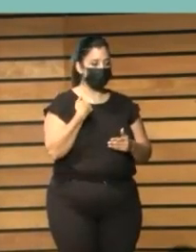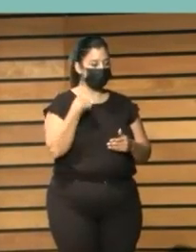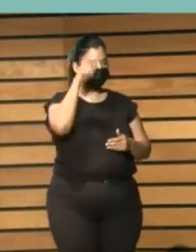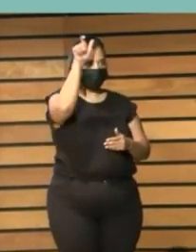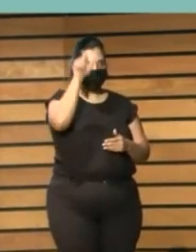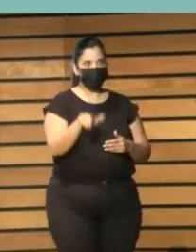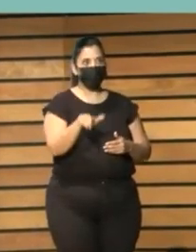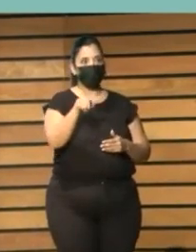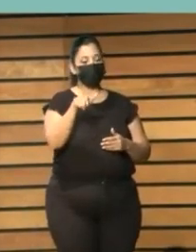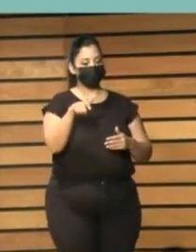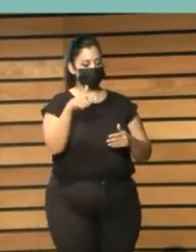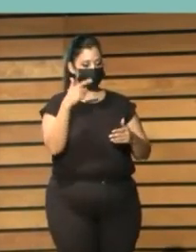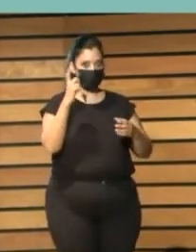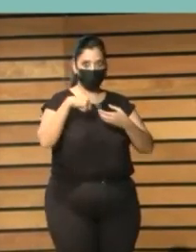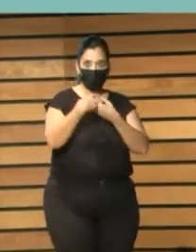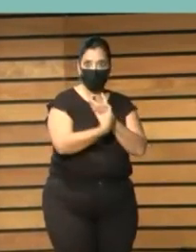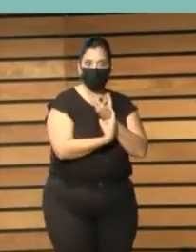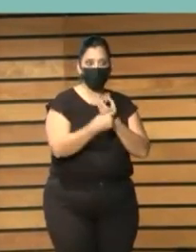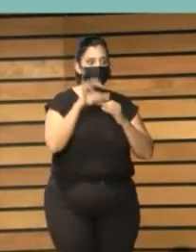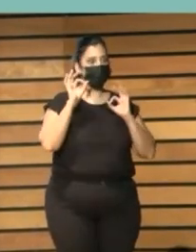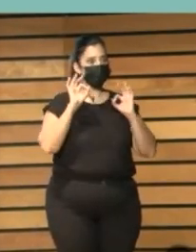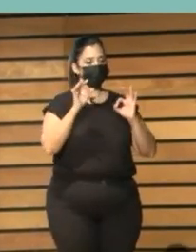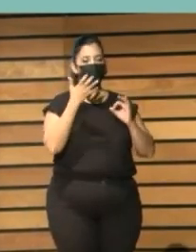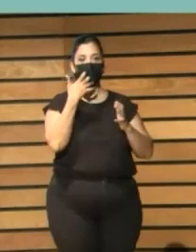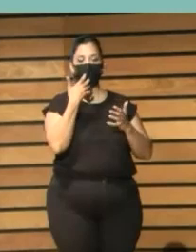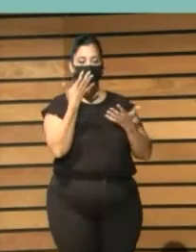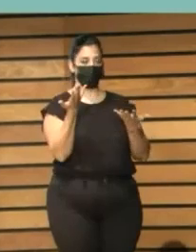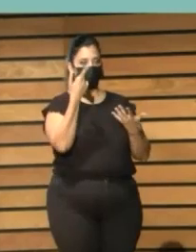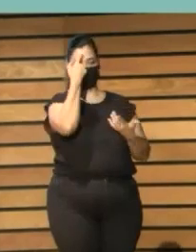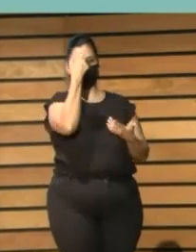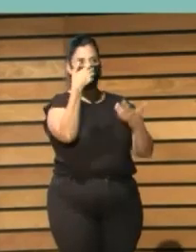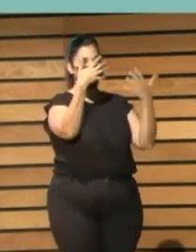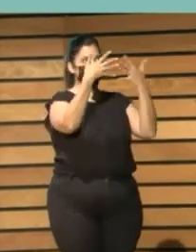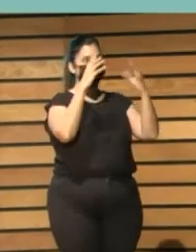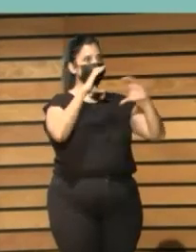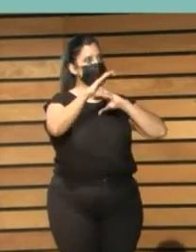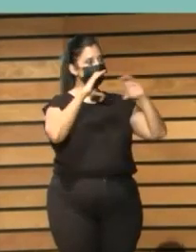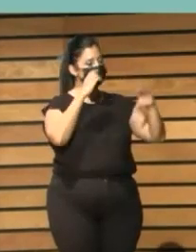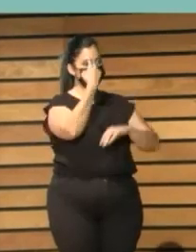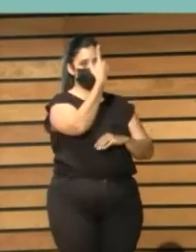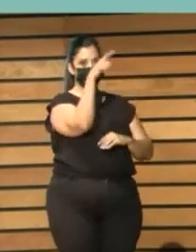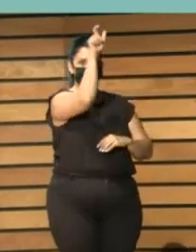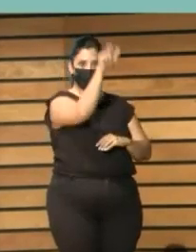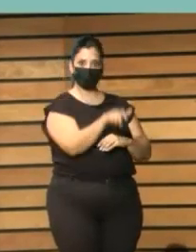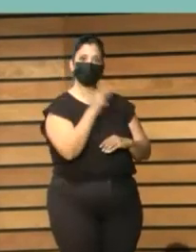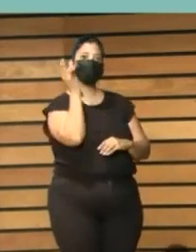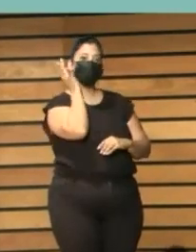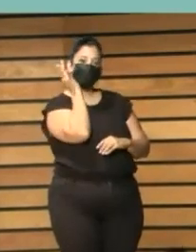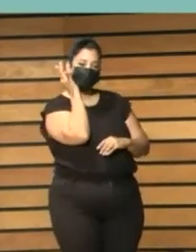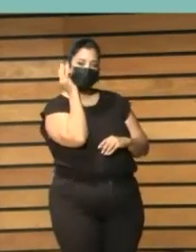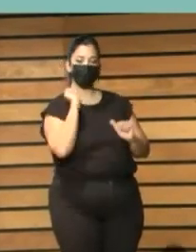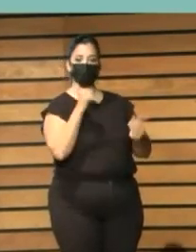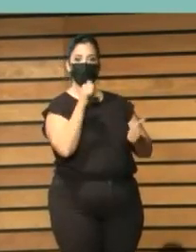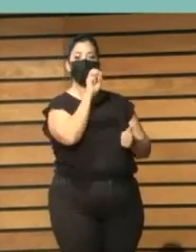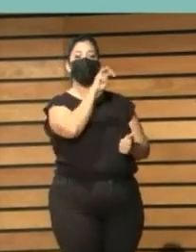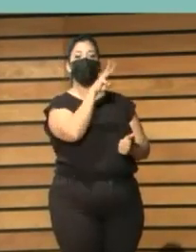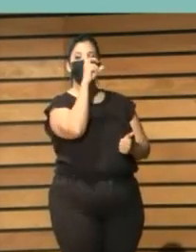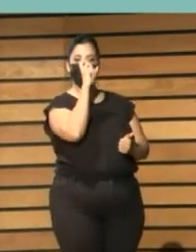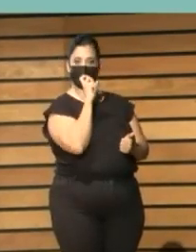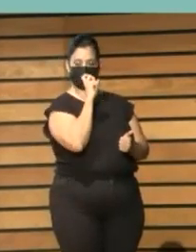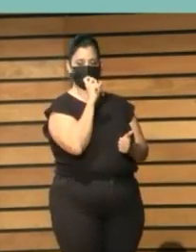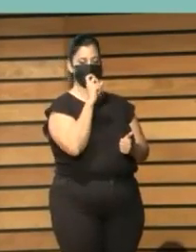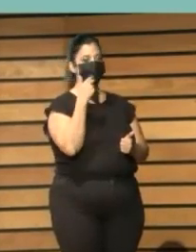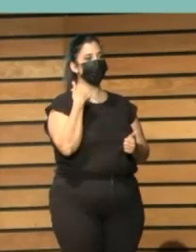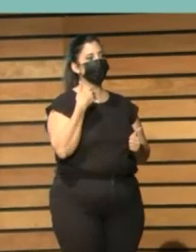personas que allí participaban. Había un hilo, por ejemplo, en el cual empezó una chica de 13 años que decía